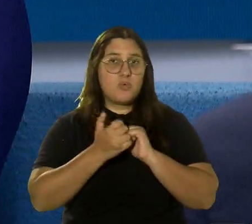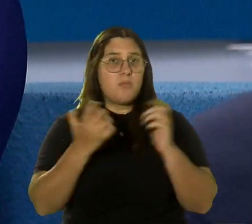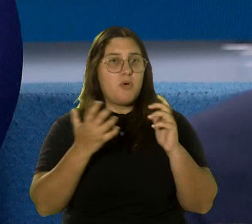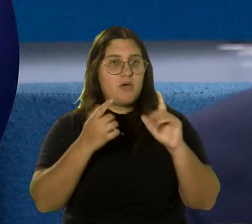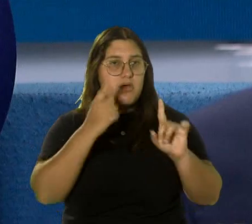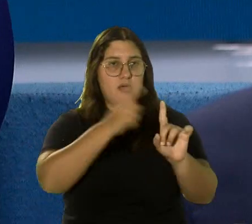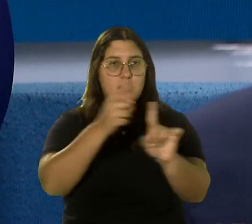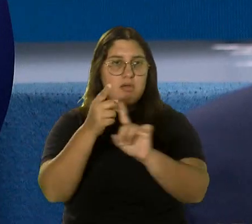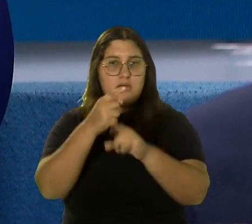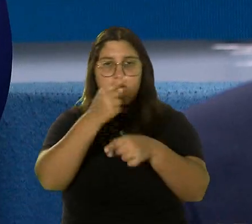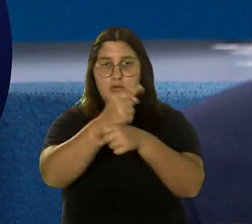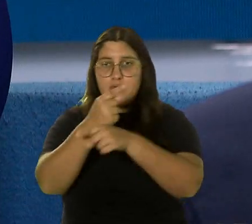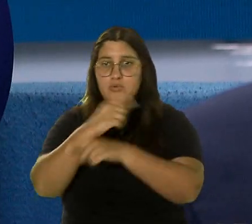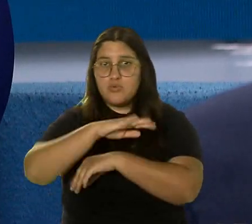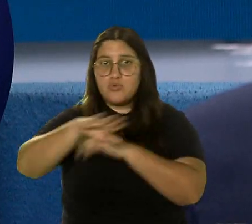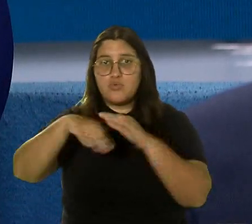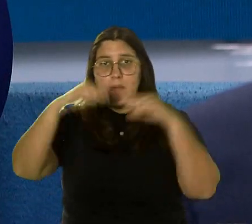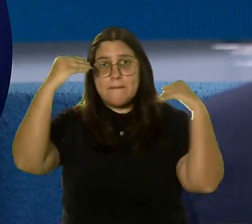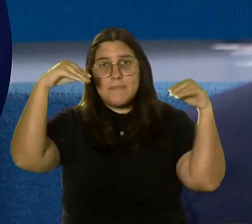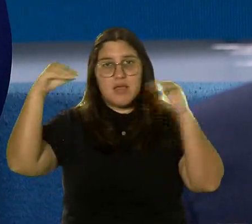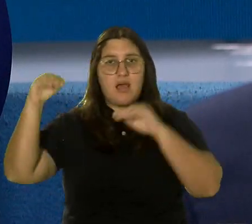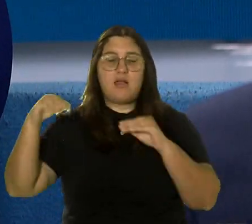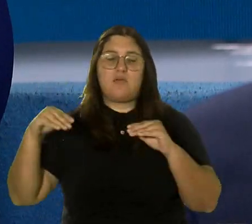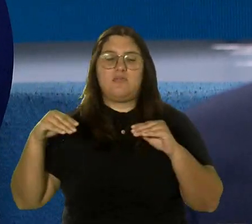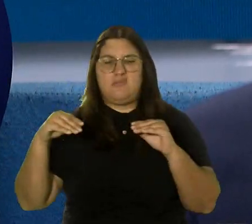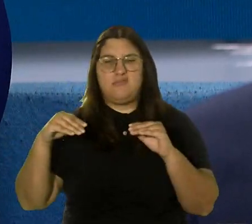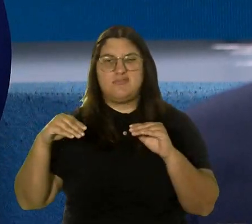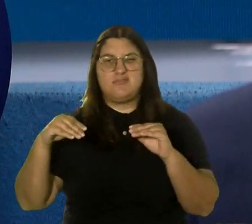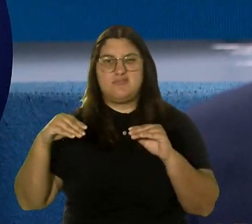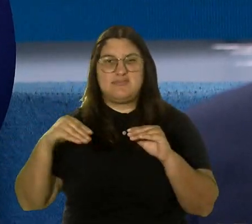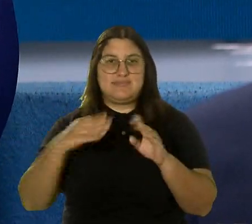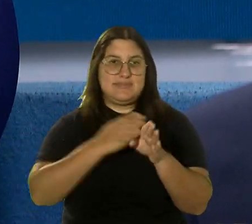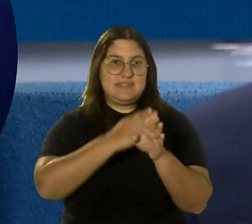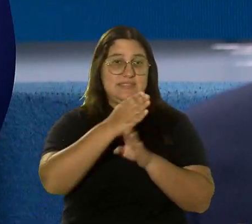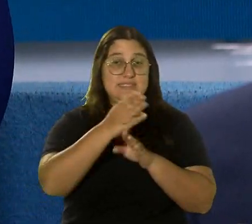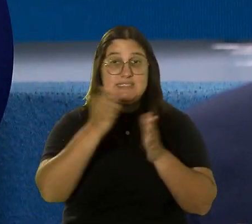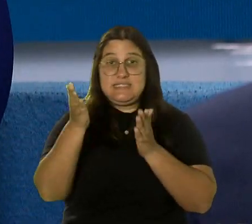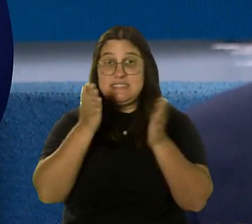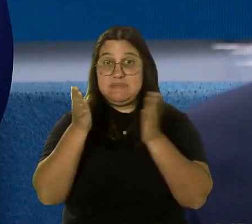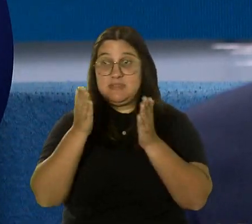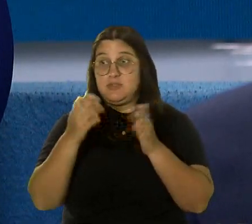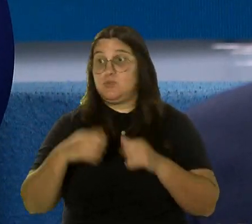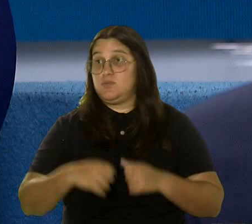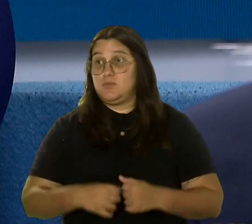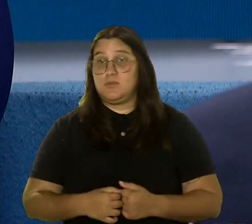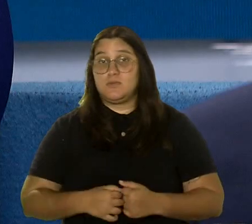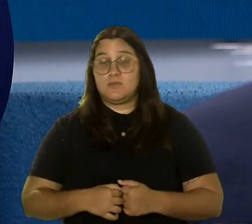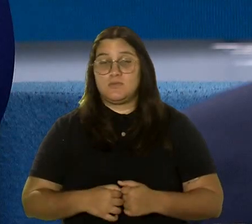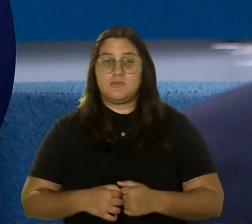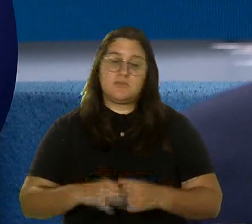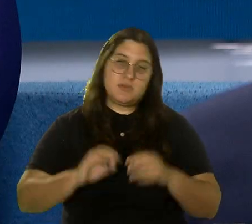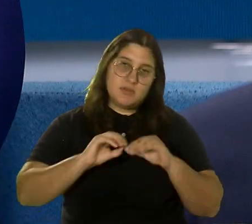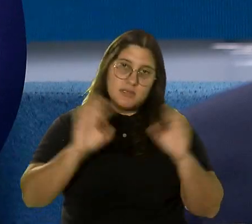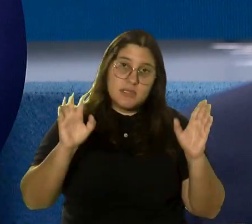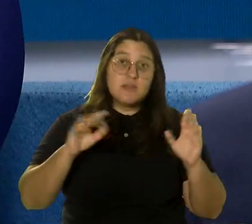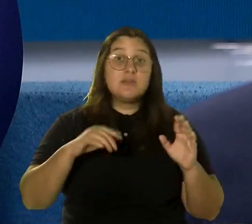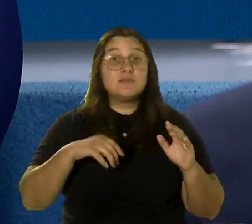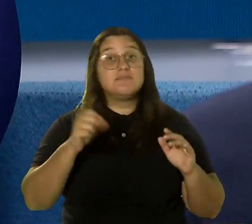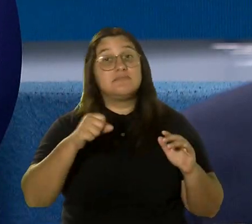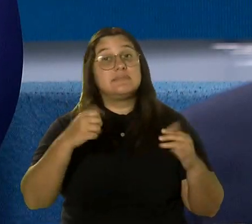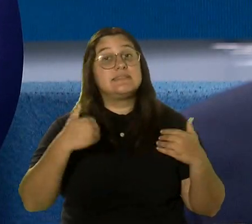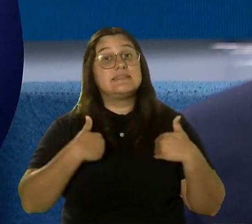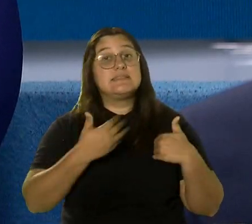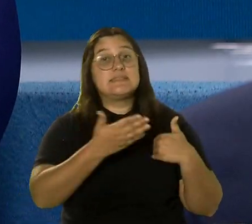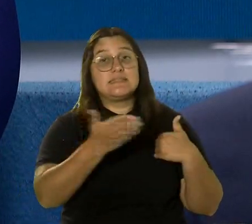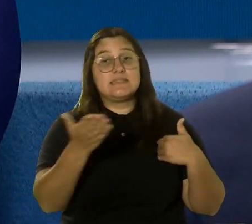correcta esos mercados basado en lo que venden, su servicio, su manufactura. Con mucho gusto, sí existen esas